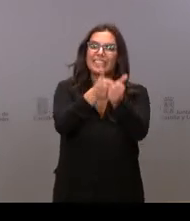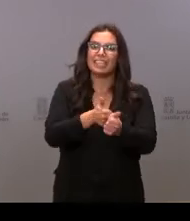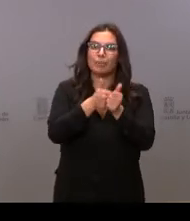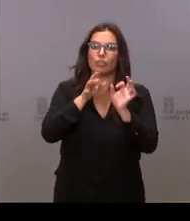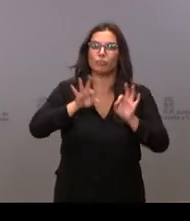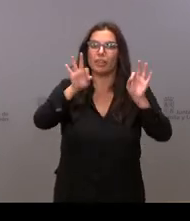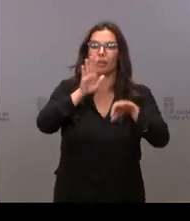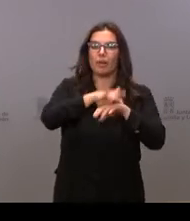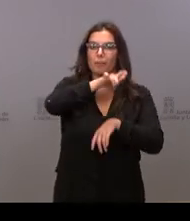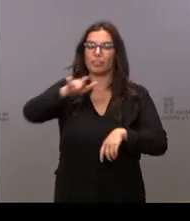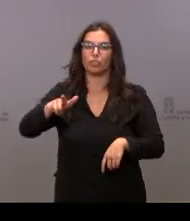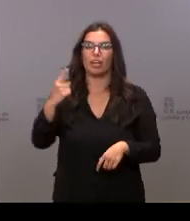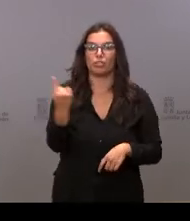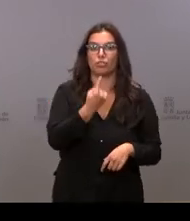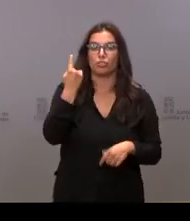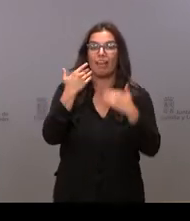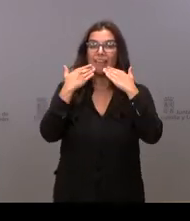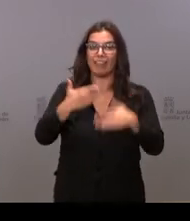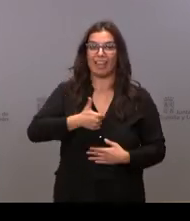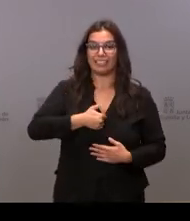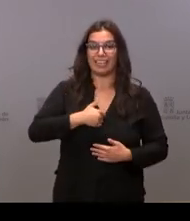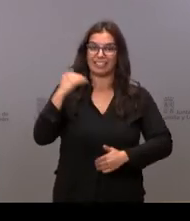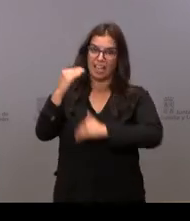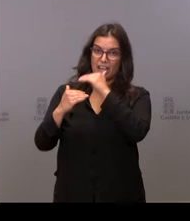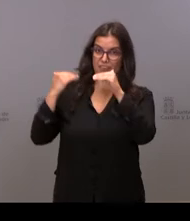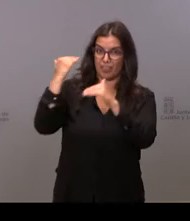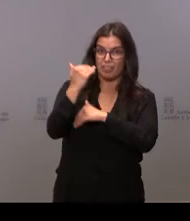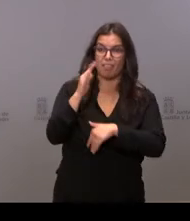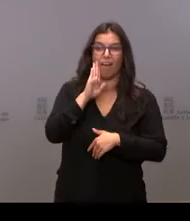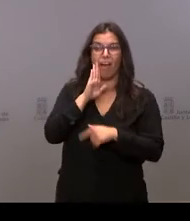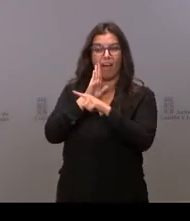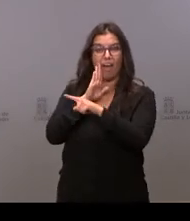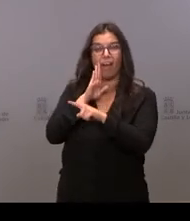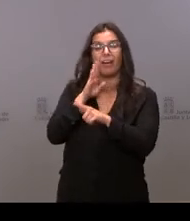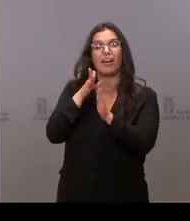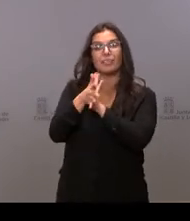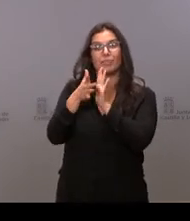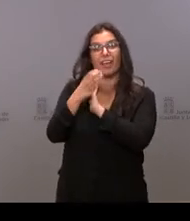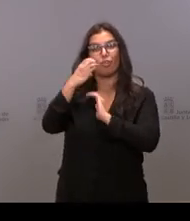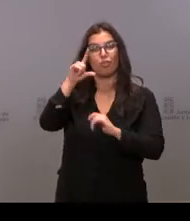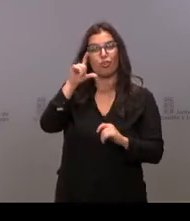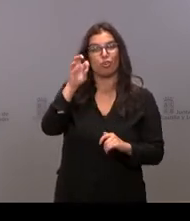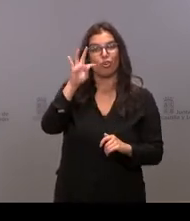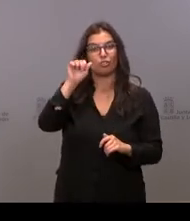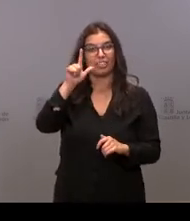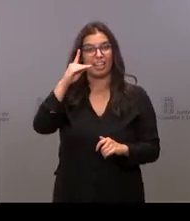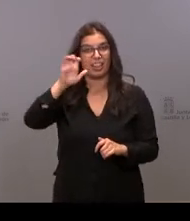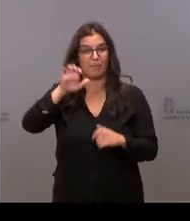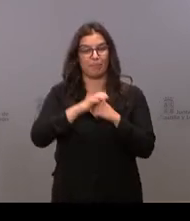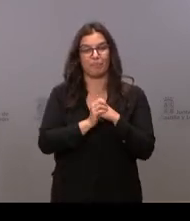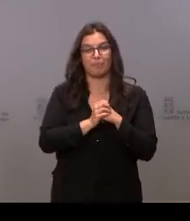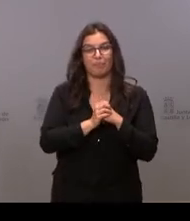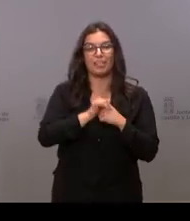que están solas a través de la teleasistencia avanzada, como muy bien ha explicado Plotilde. Una red